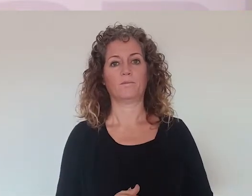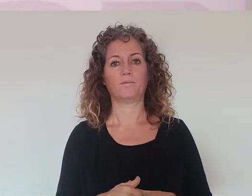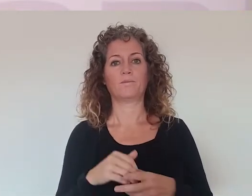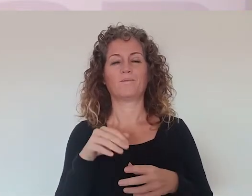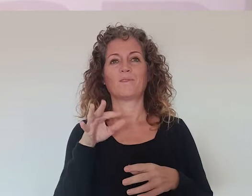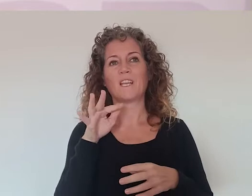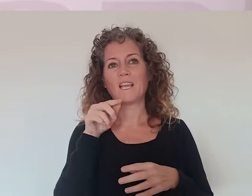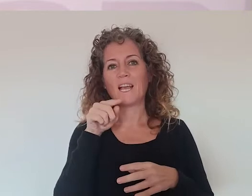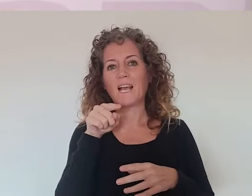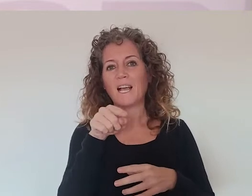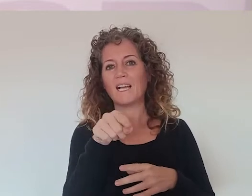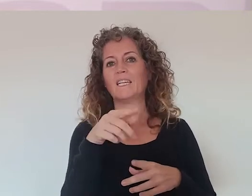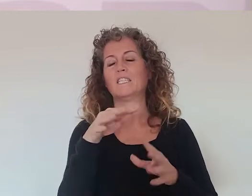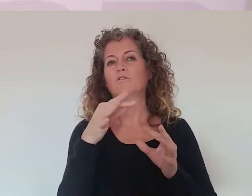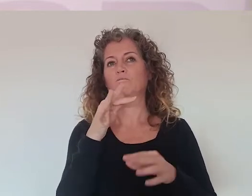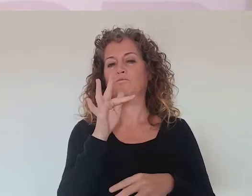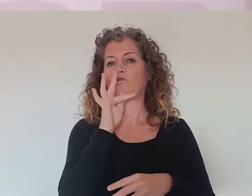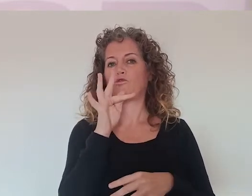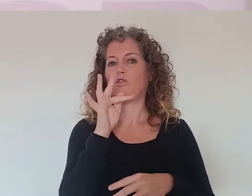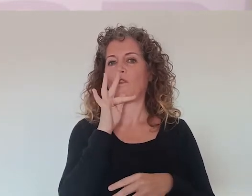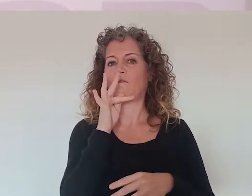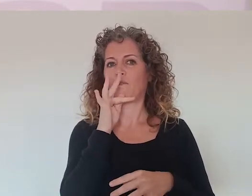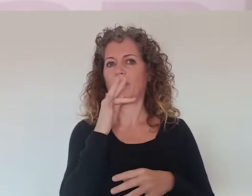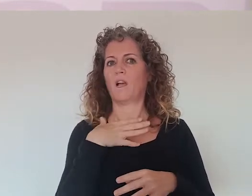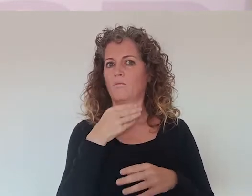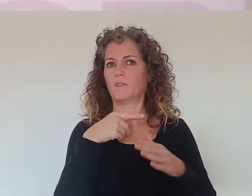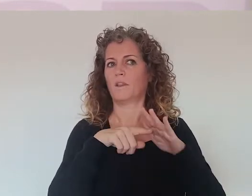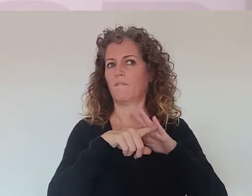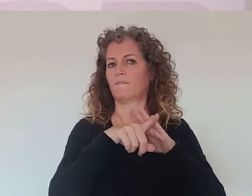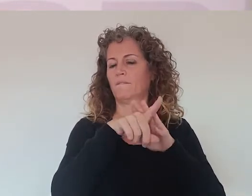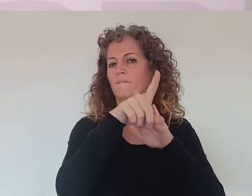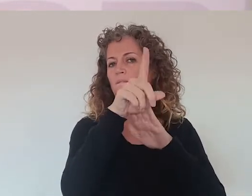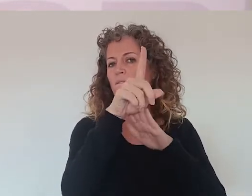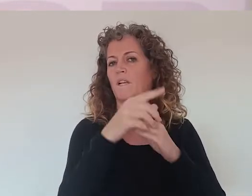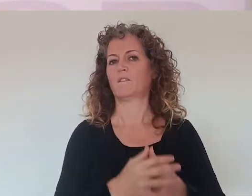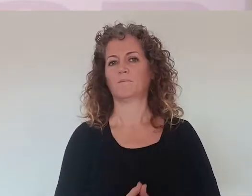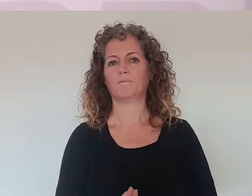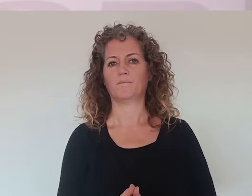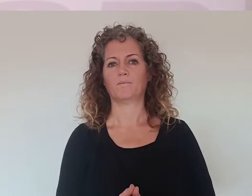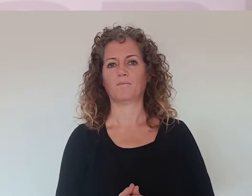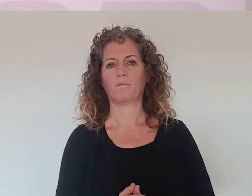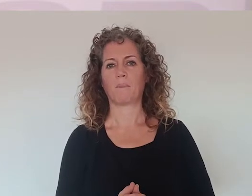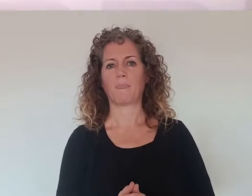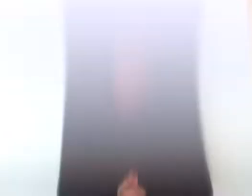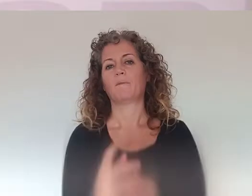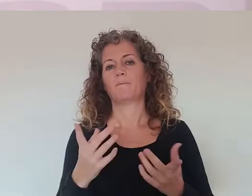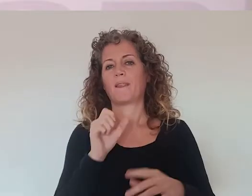trabajo. Afortunadamente, ahí tenemos todavía un amplio campo para recorrer.